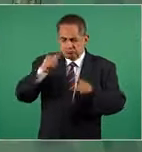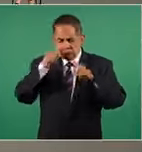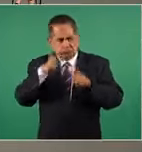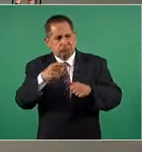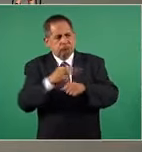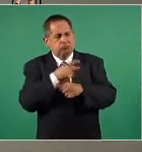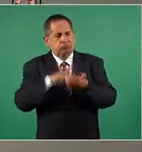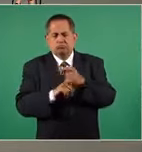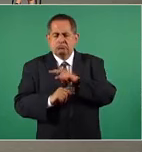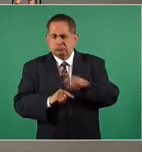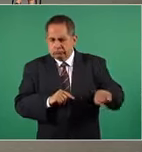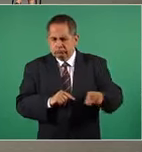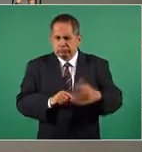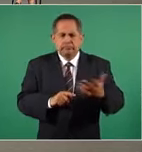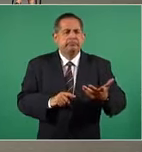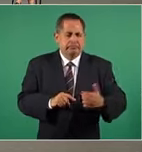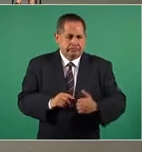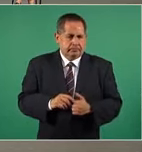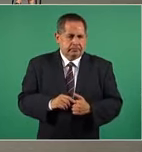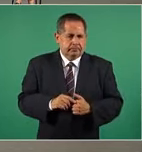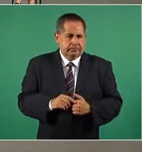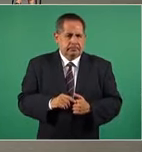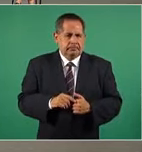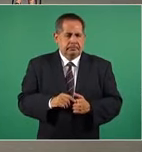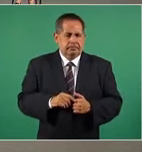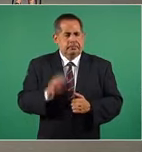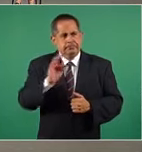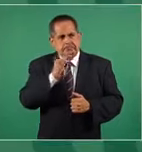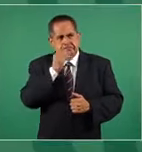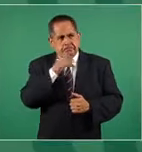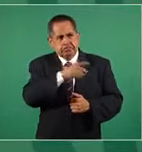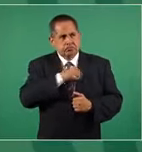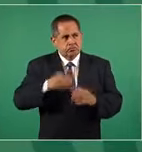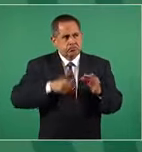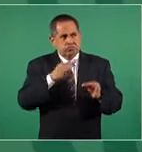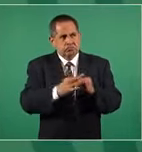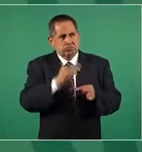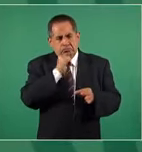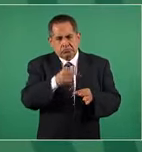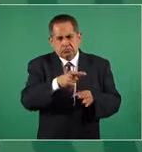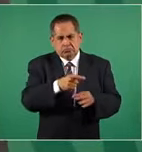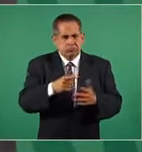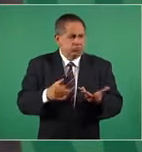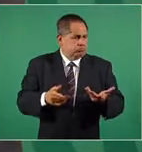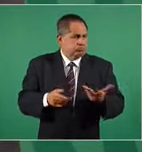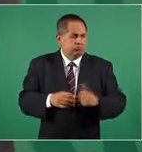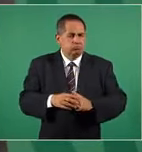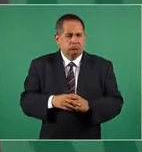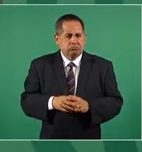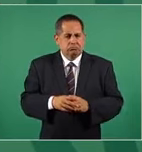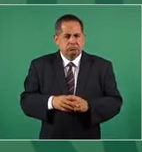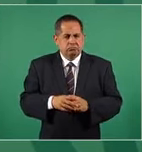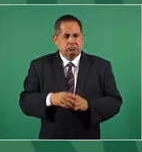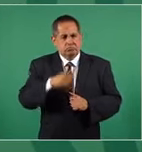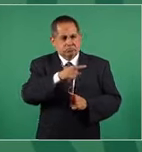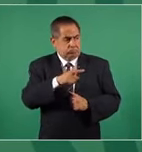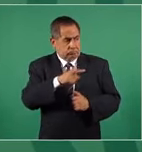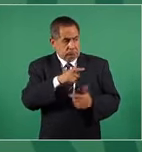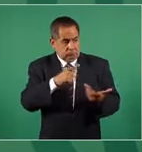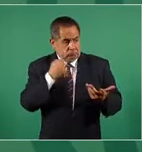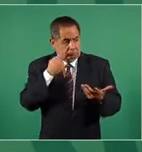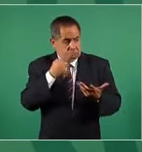y si no están cumpliendo con una función